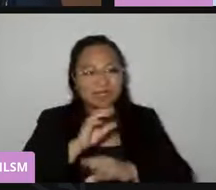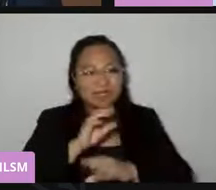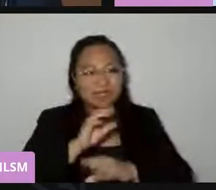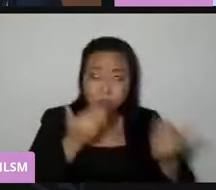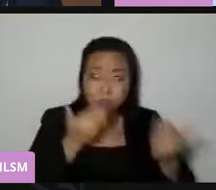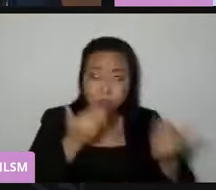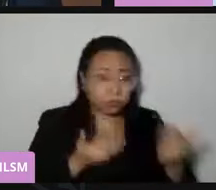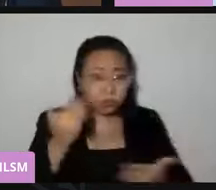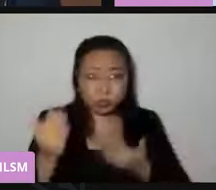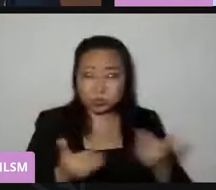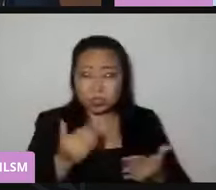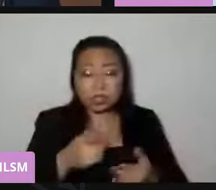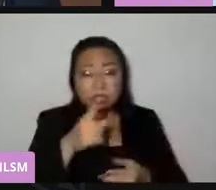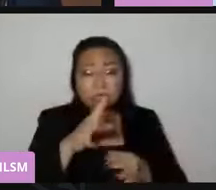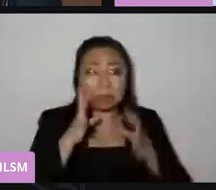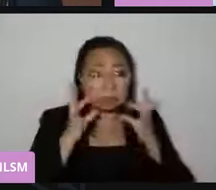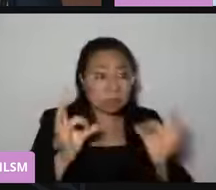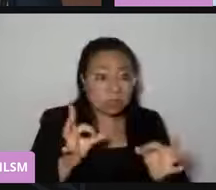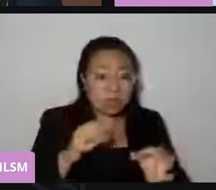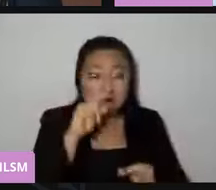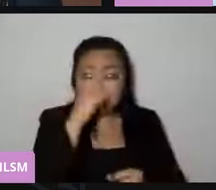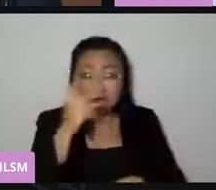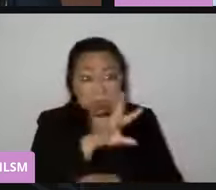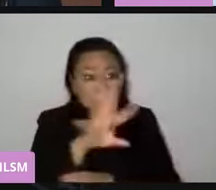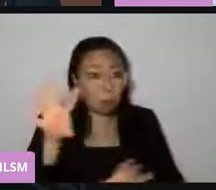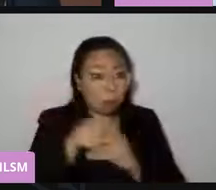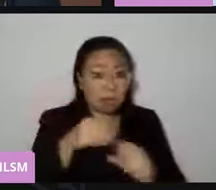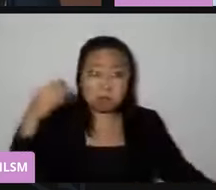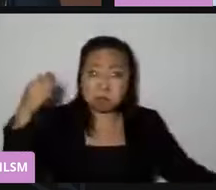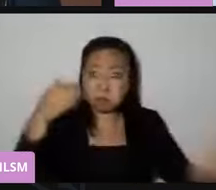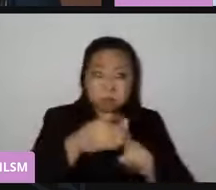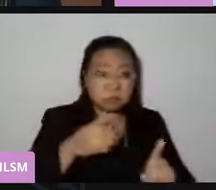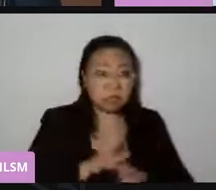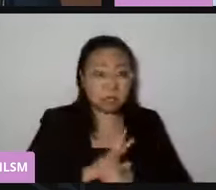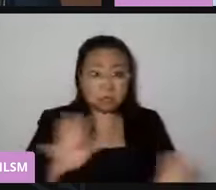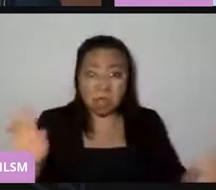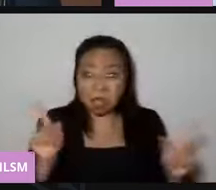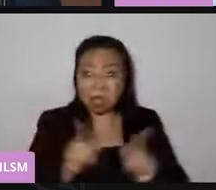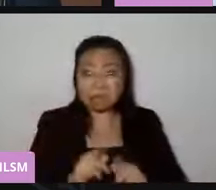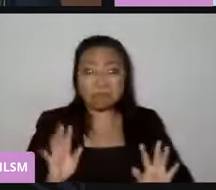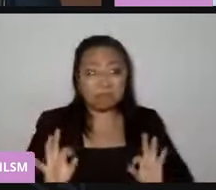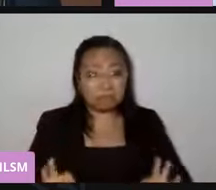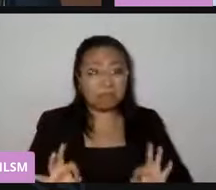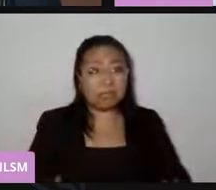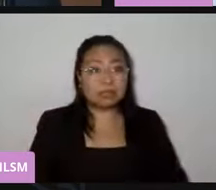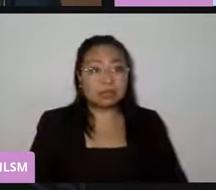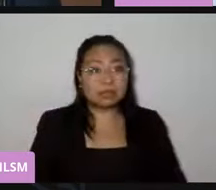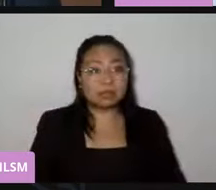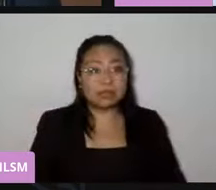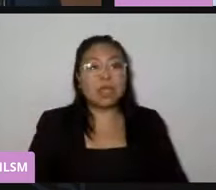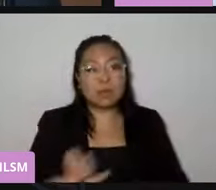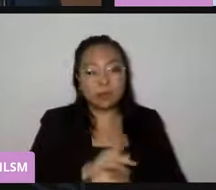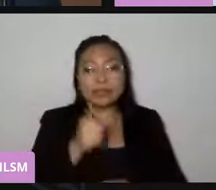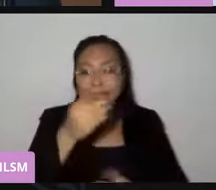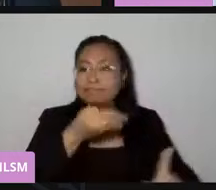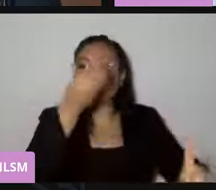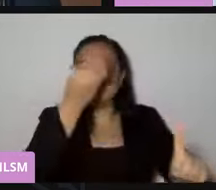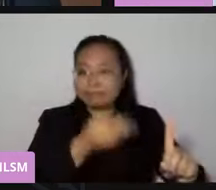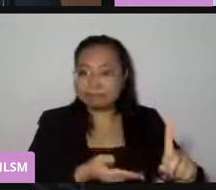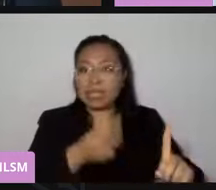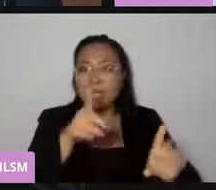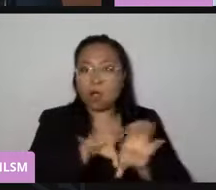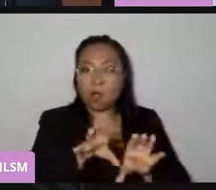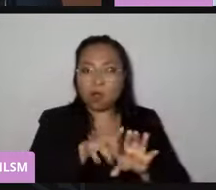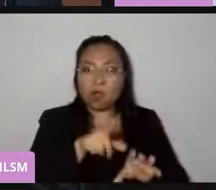tener así, tan concreto, tan objetivo, tan claro, pues, habla, por supuesto, de los años que te